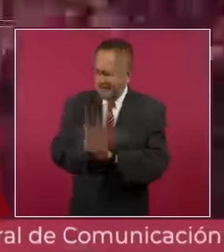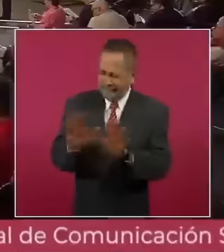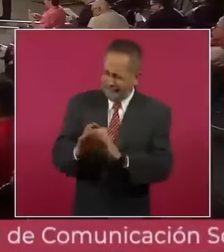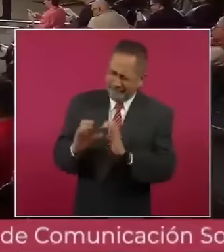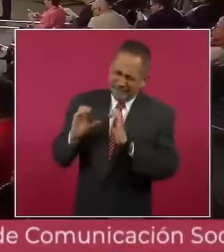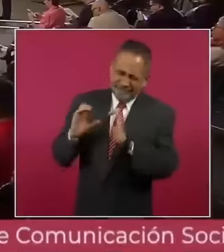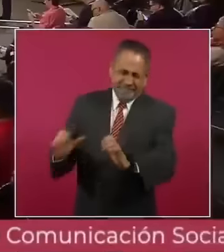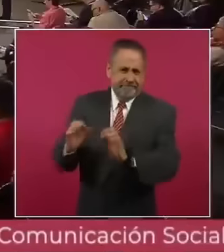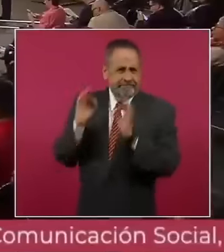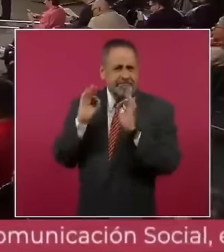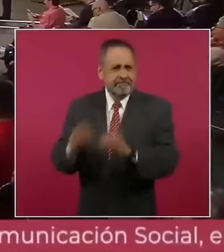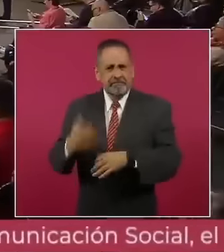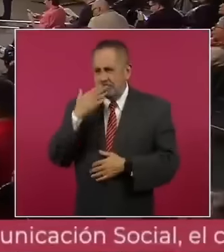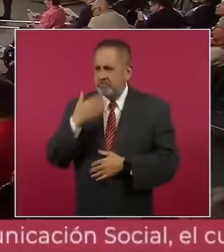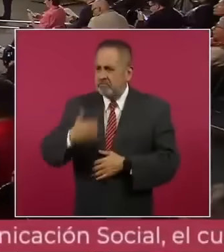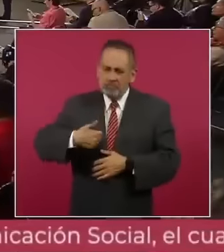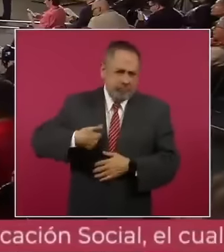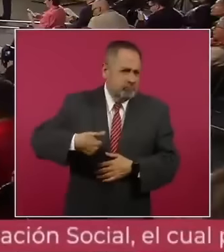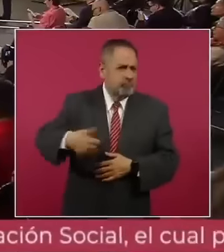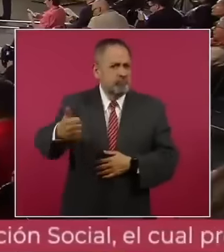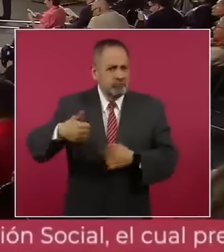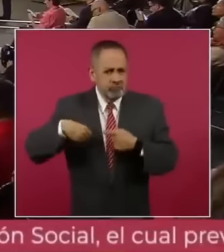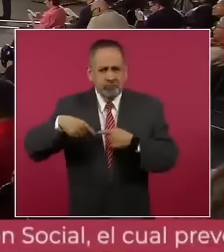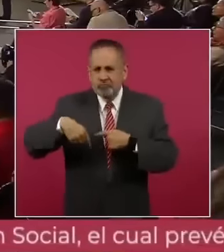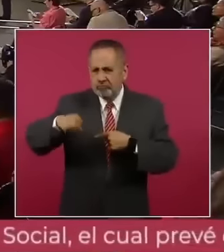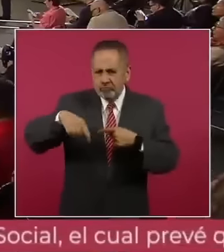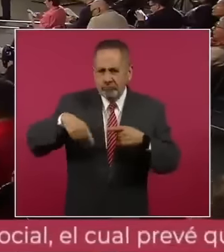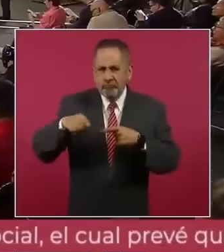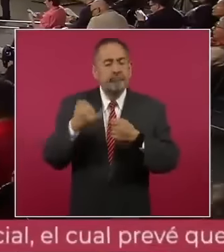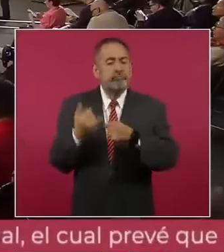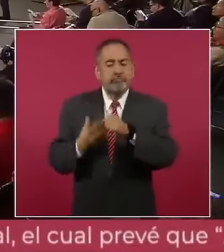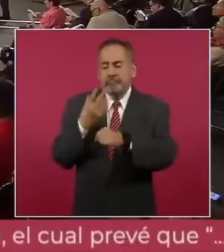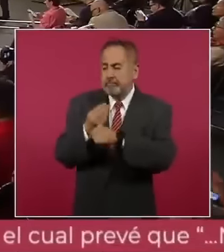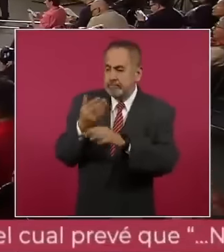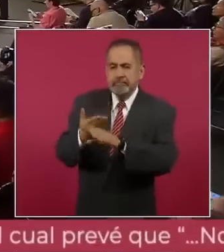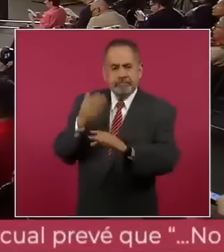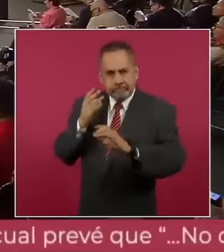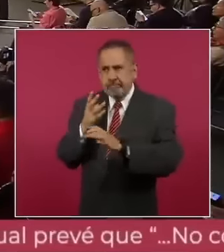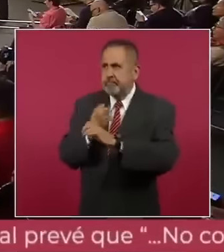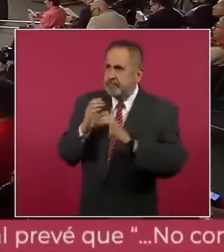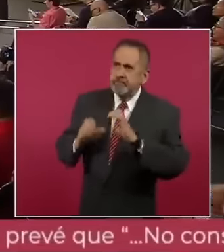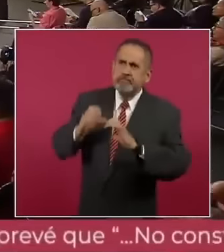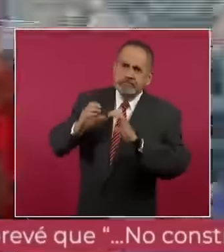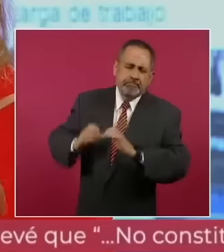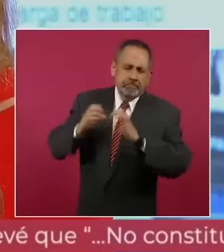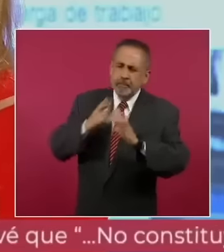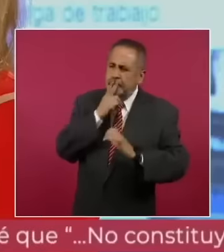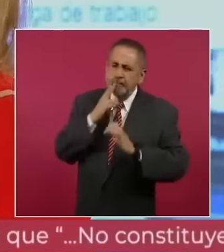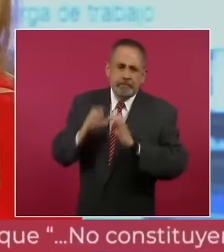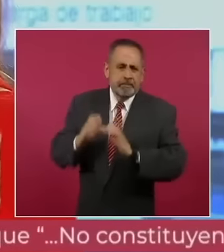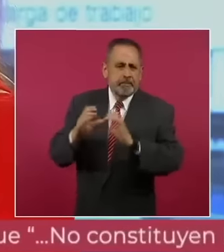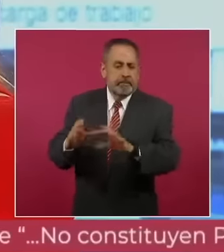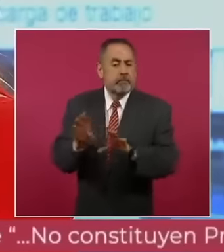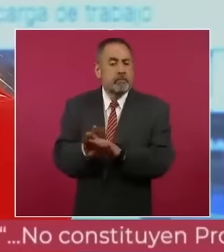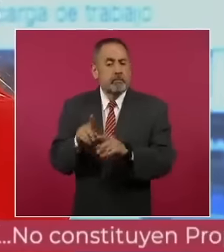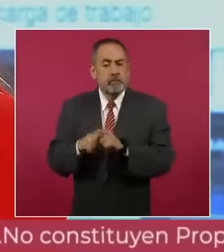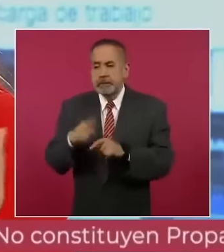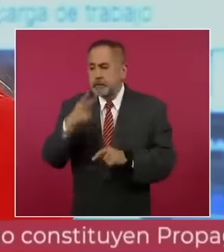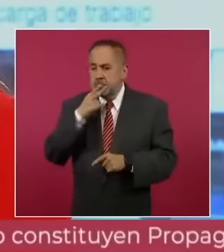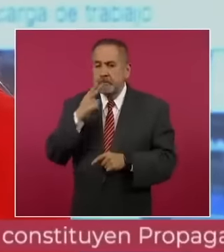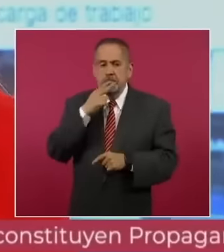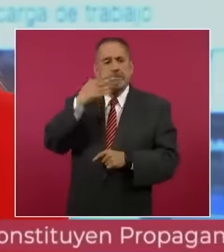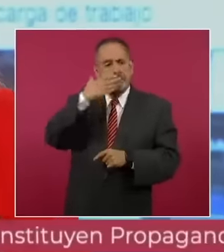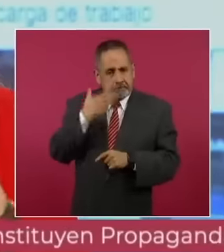nada. Y nos permite ir avanzando en dos cosas, el mantenimiento preventivo y sobre todo en la optimización.